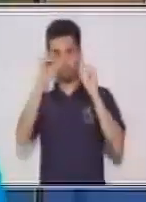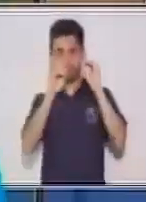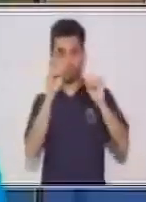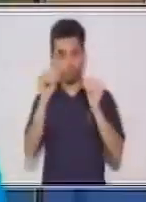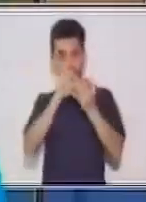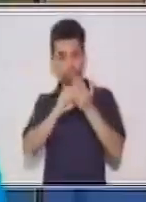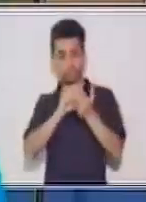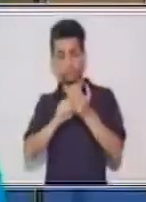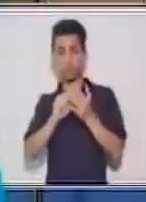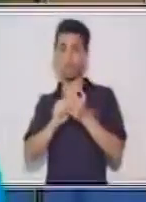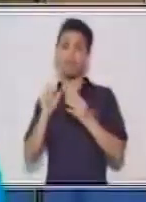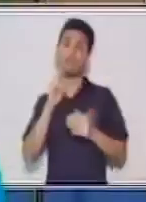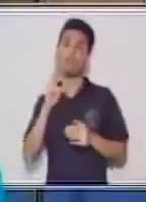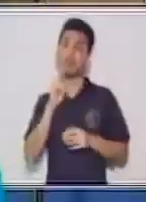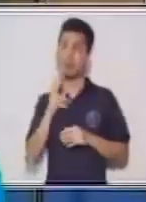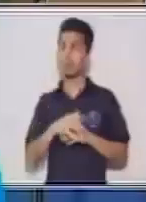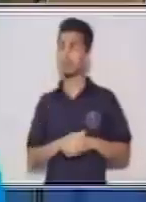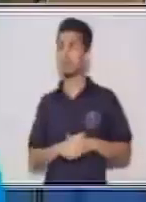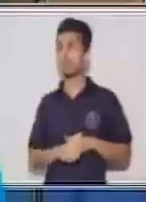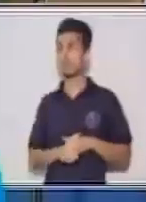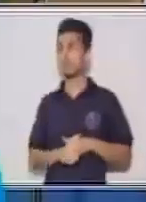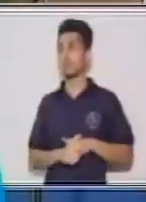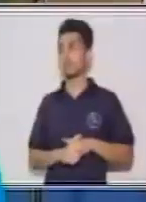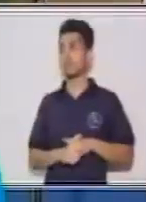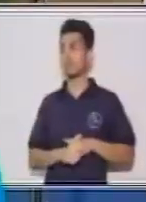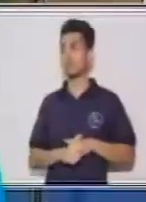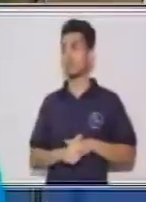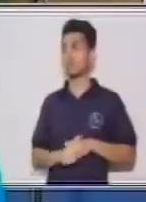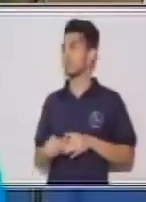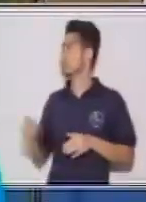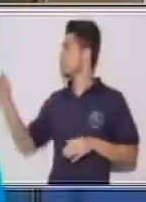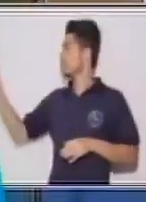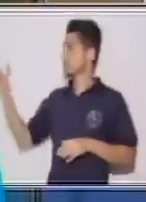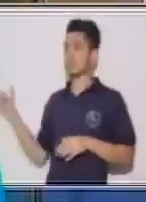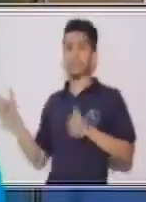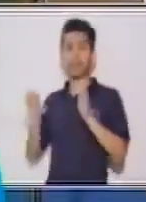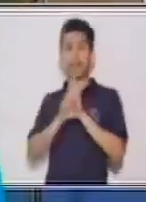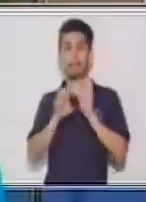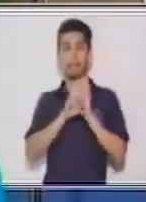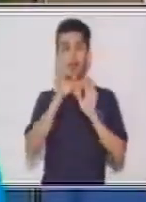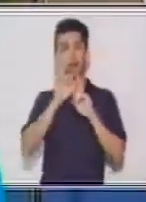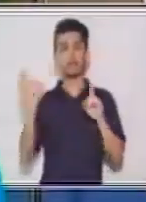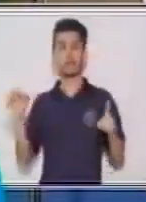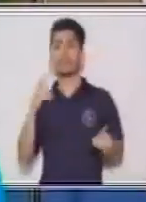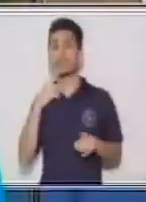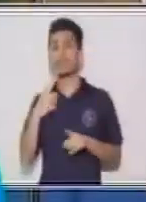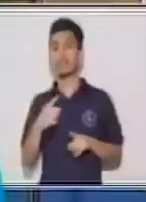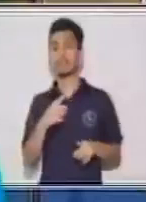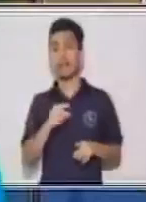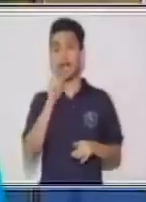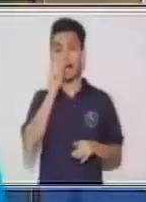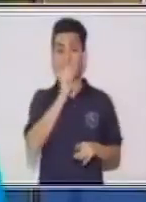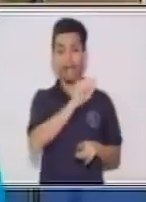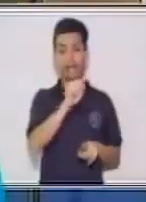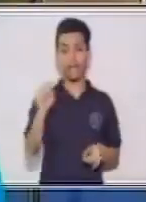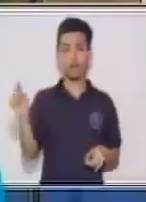es lo que vas a escribir. Y en este caso tenemos ellos jugarán. Ahí estamos hablando también de los tiempos verbales.